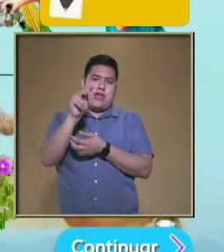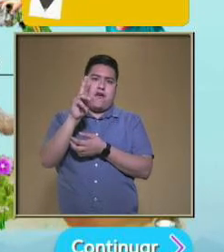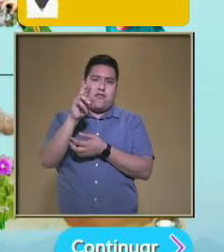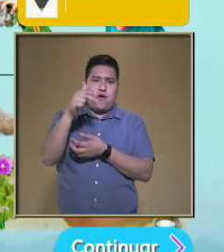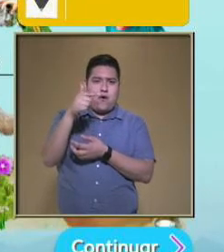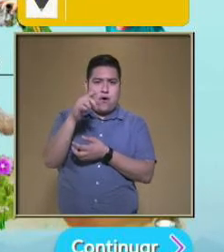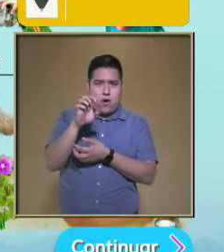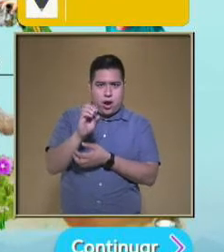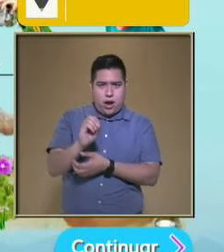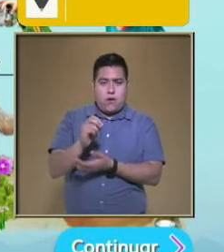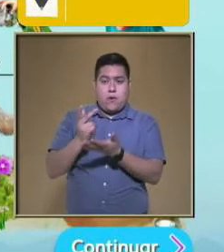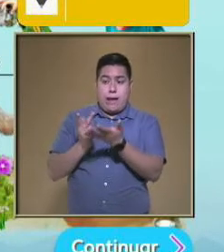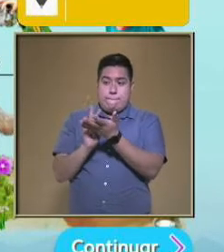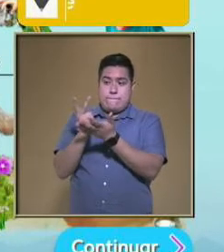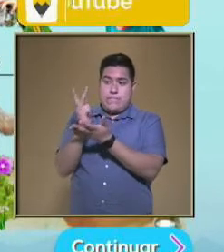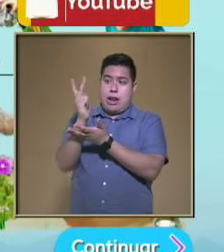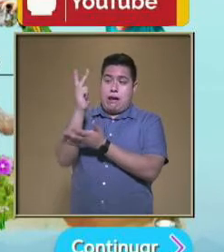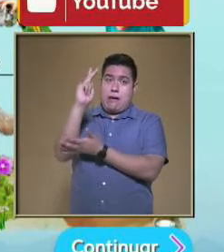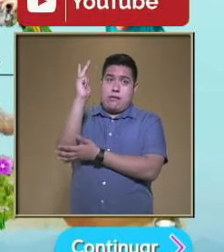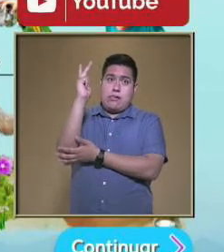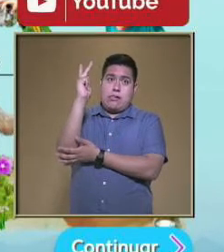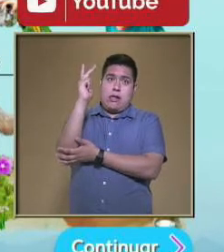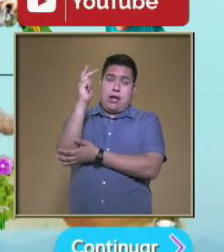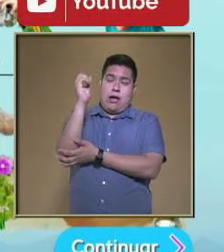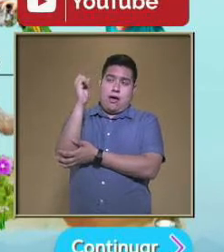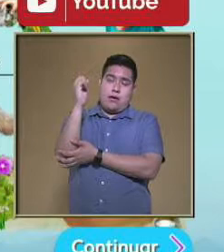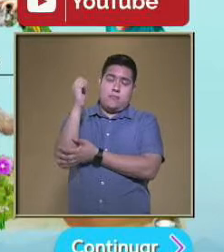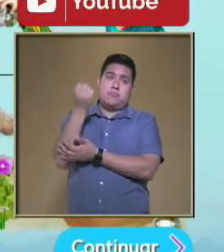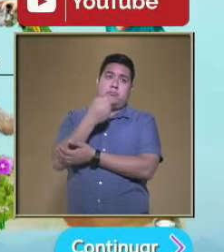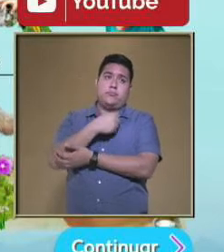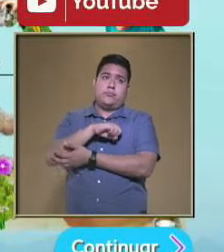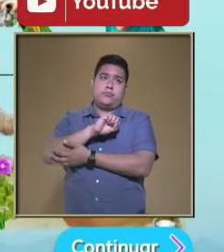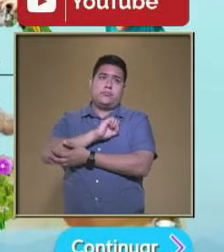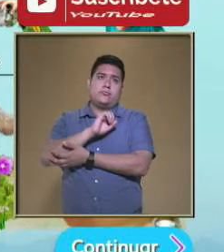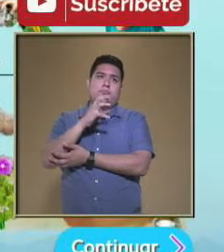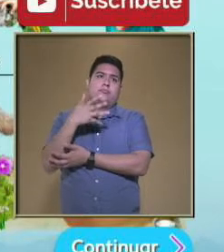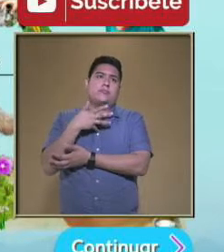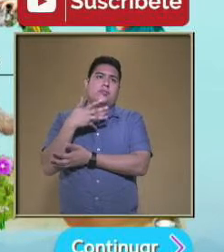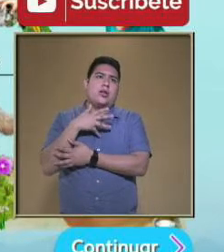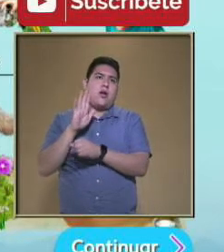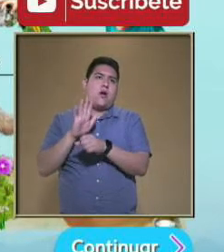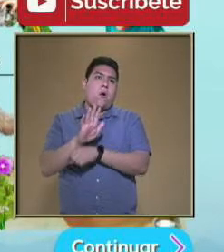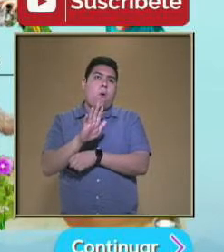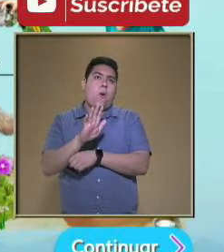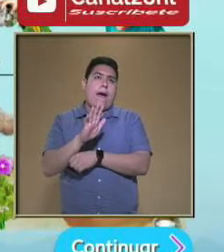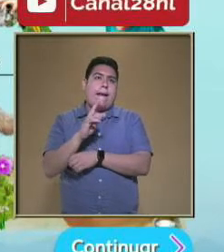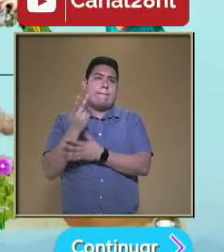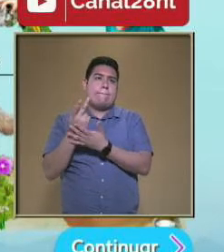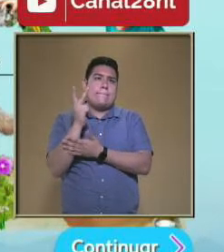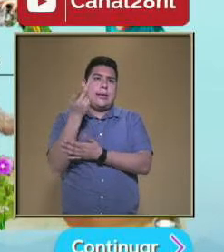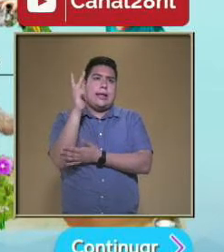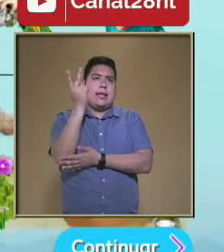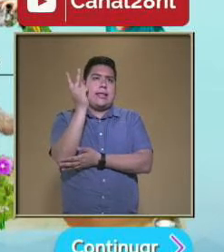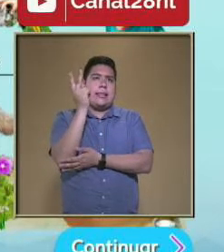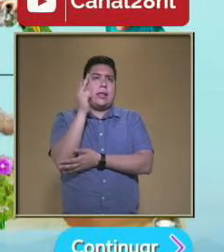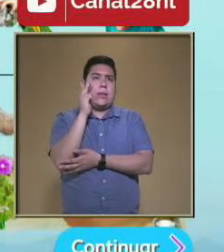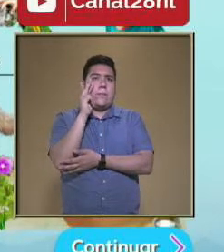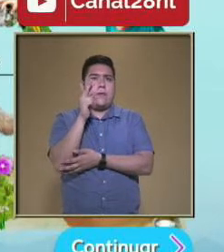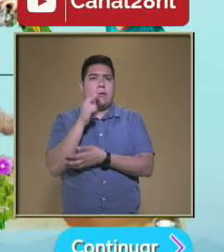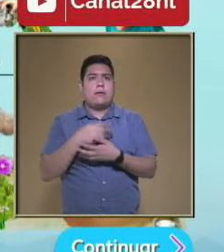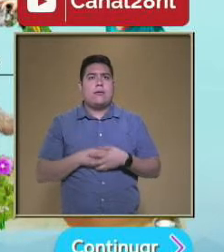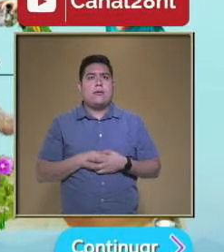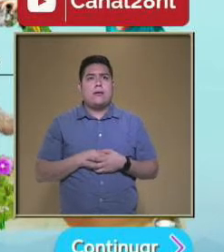una planta Leguminosa Crezca fuerte y sana ¿Cuál será esta planta? Observa las opciones Que se te mencionan ahí De productores